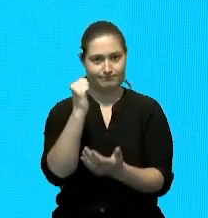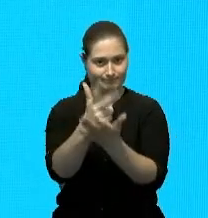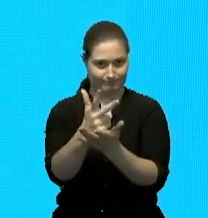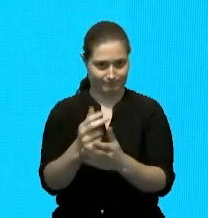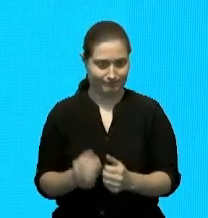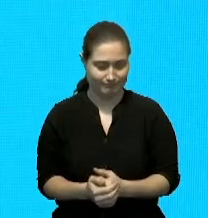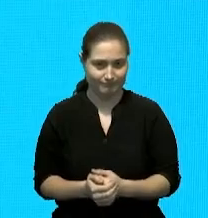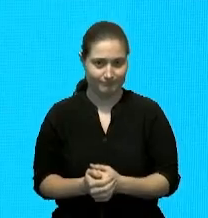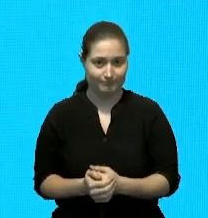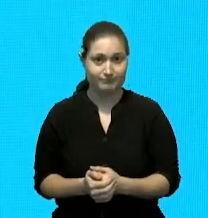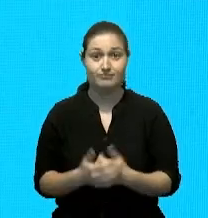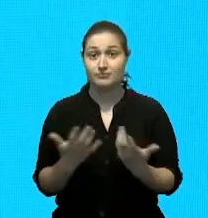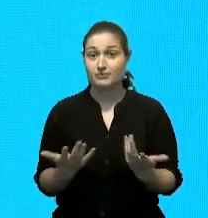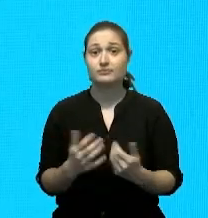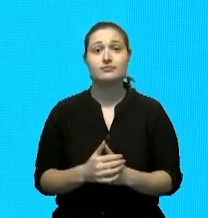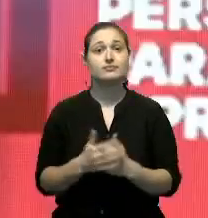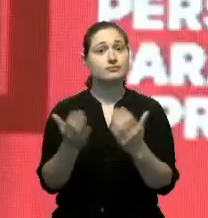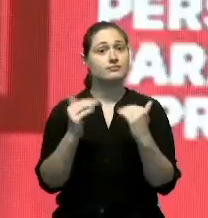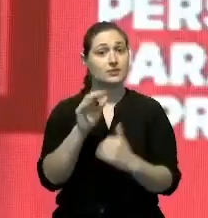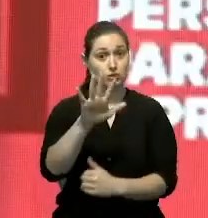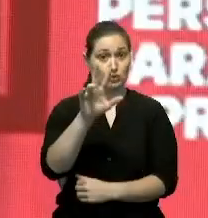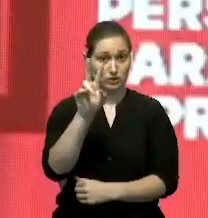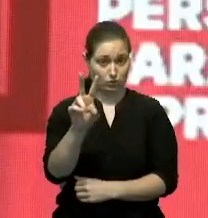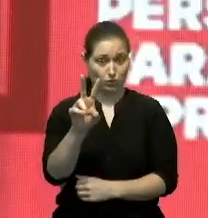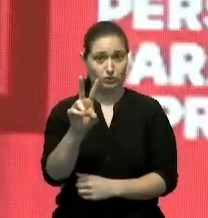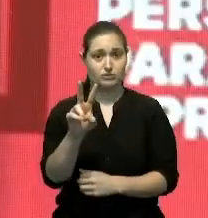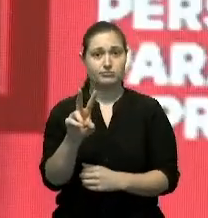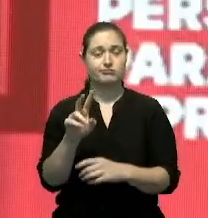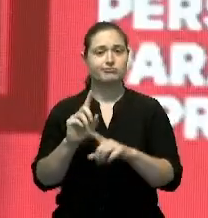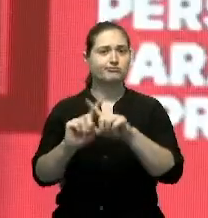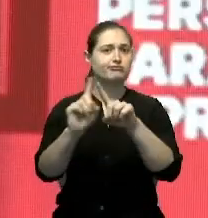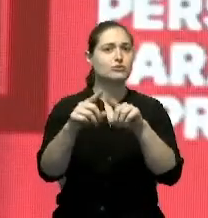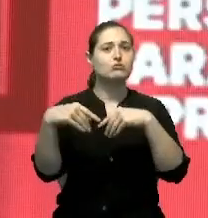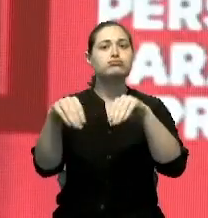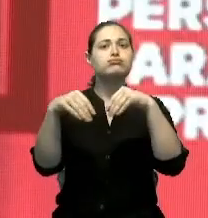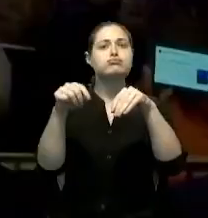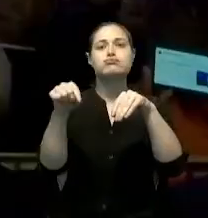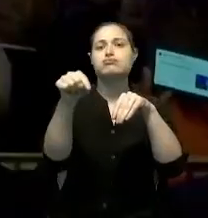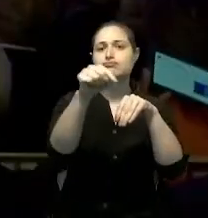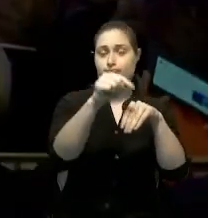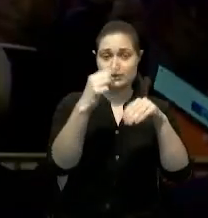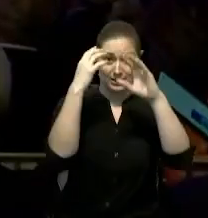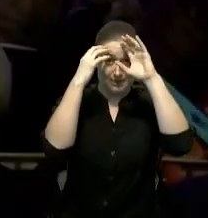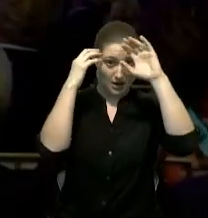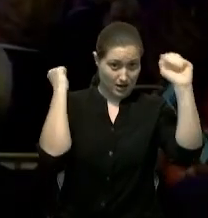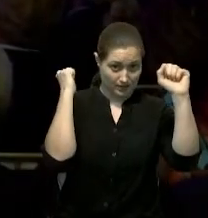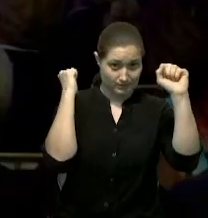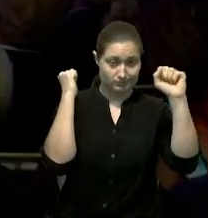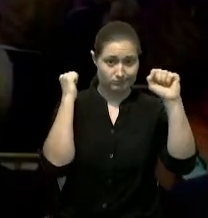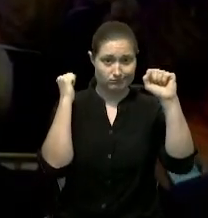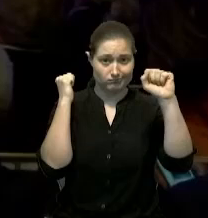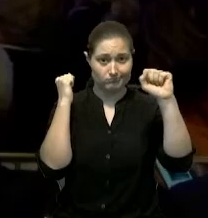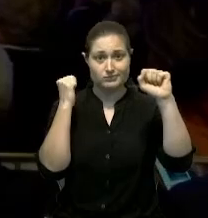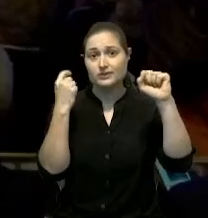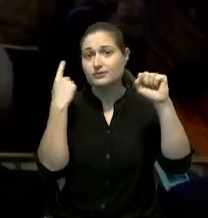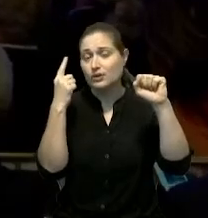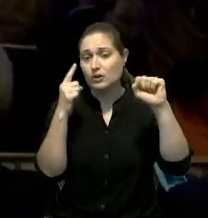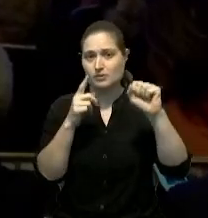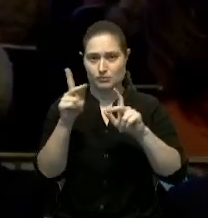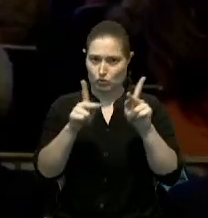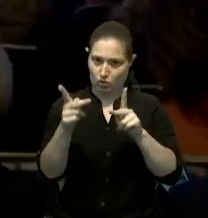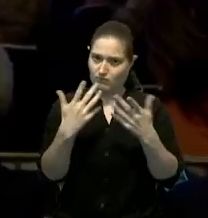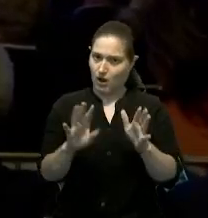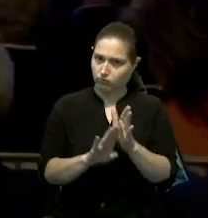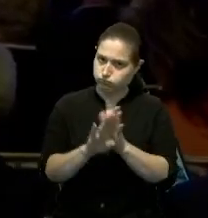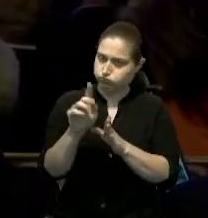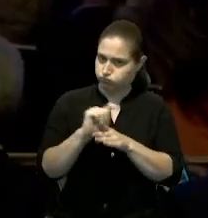También, 52 secciones comerciales hemos activado en embajadas y consulados con personal capacitado